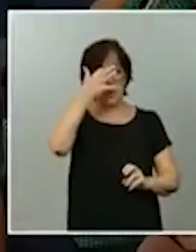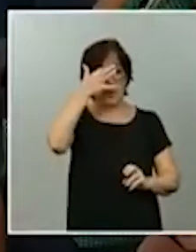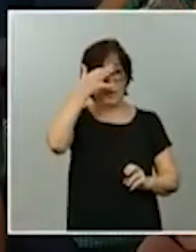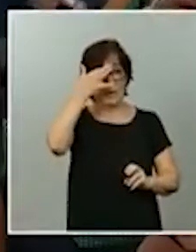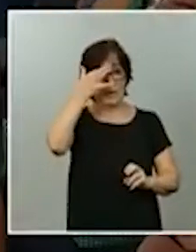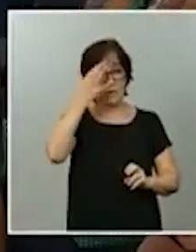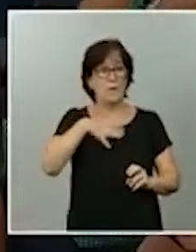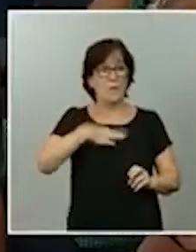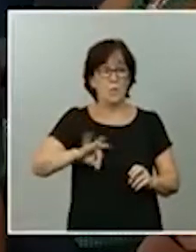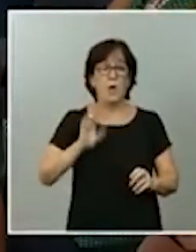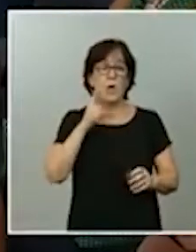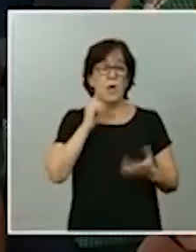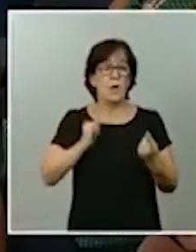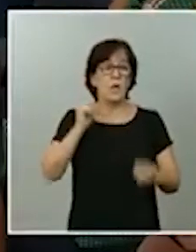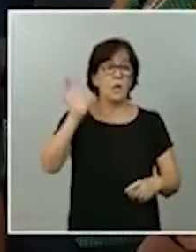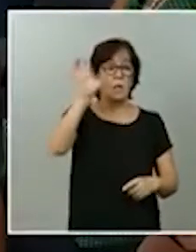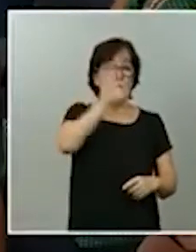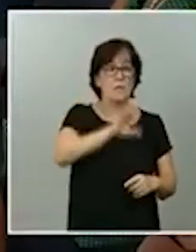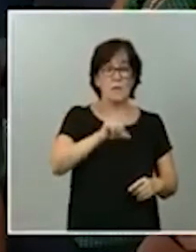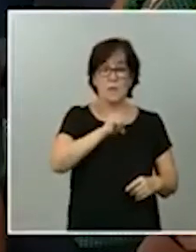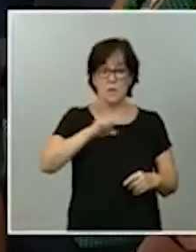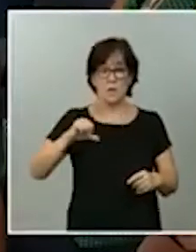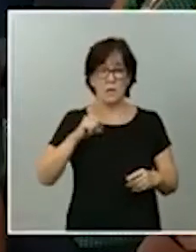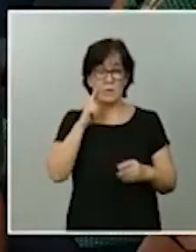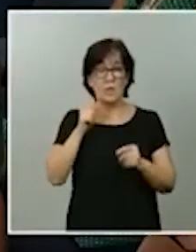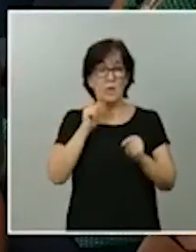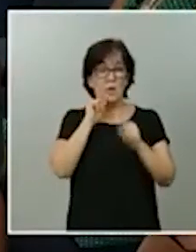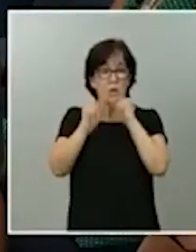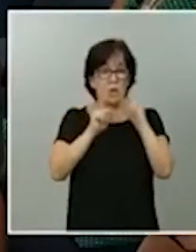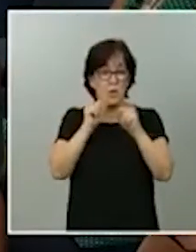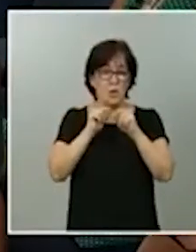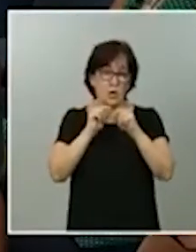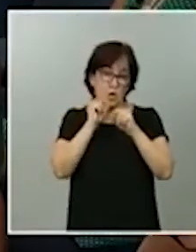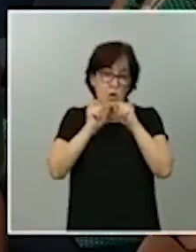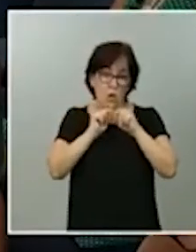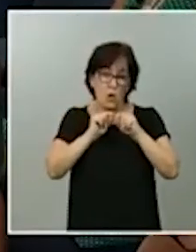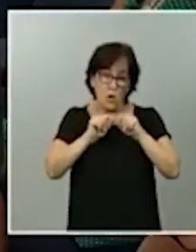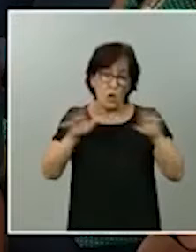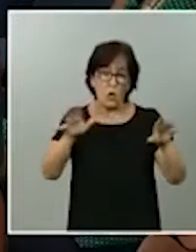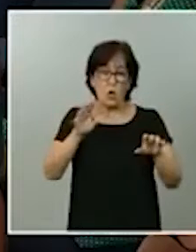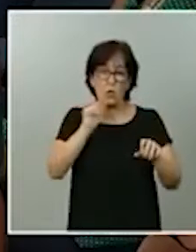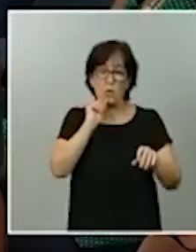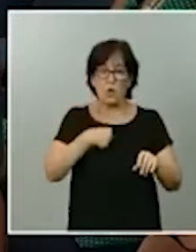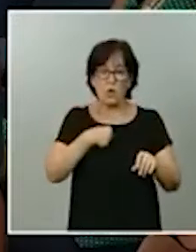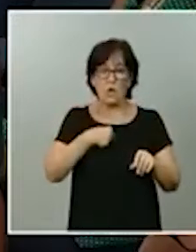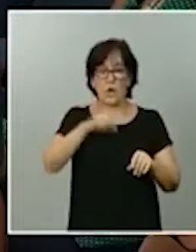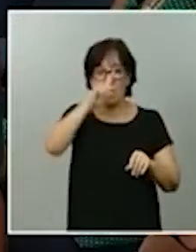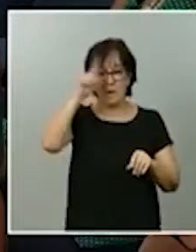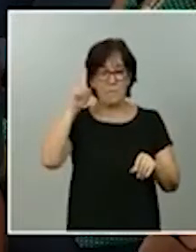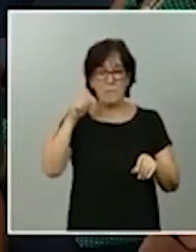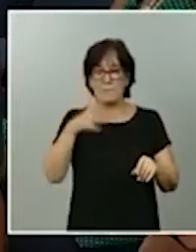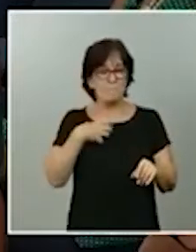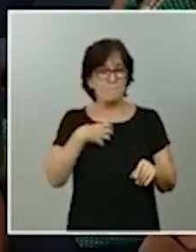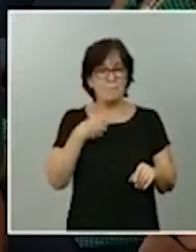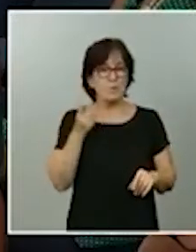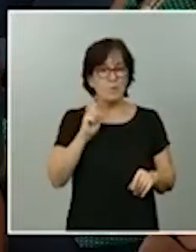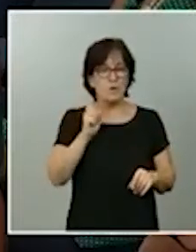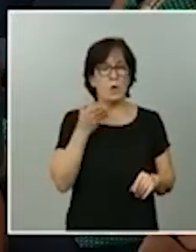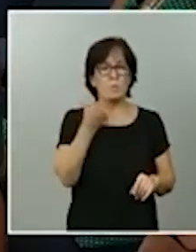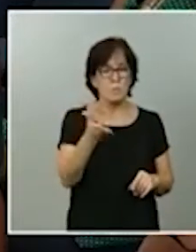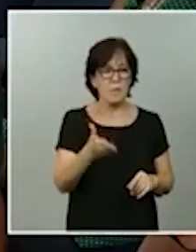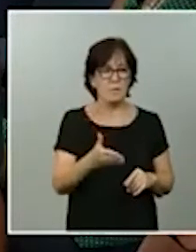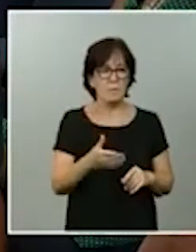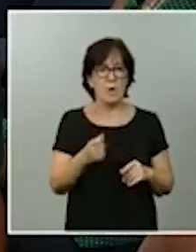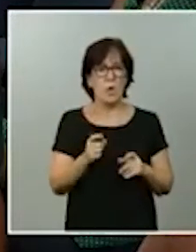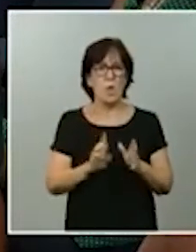comunidades autónomas con un alto índice de contagios como es el caso de Madrid, si finalmente no lo pidieran y hubiera un crecimiento